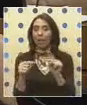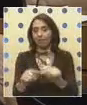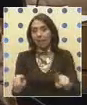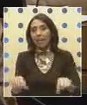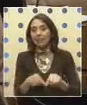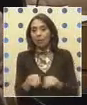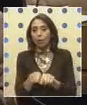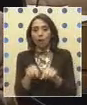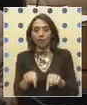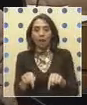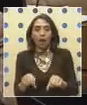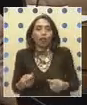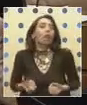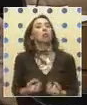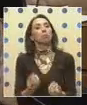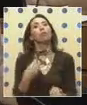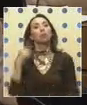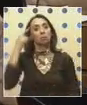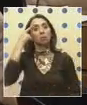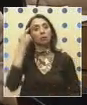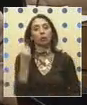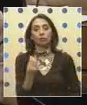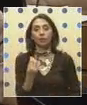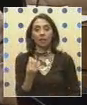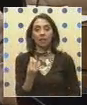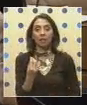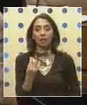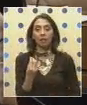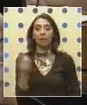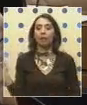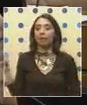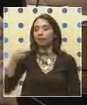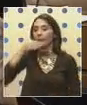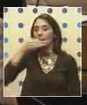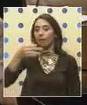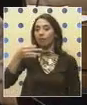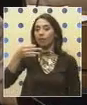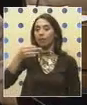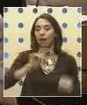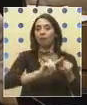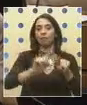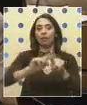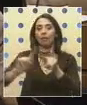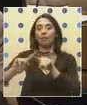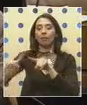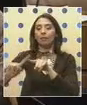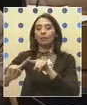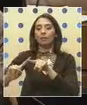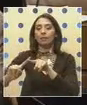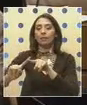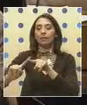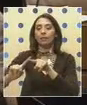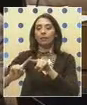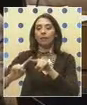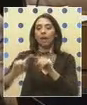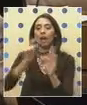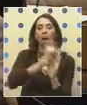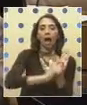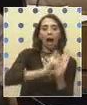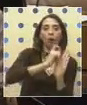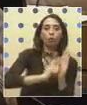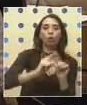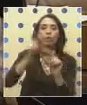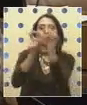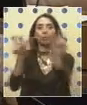provocando. Y me parece bien que se citen a distintas autores, distintas